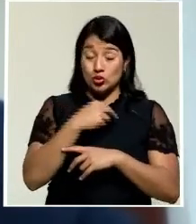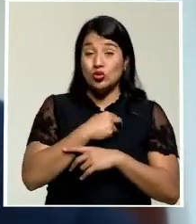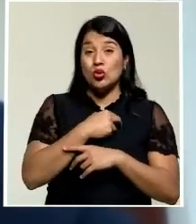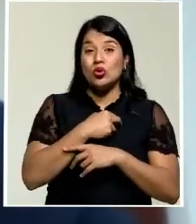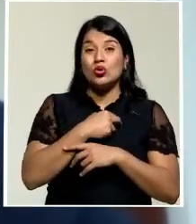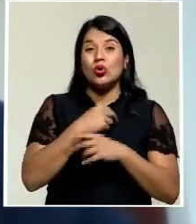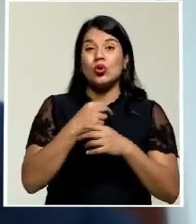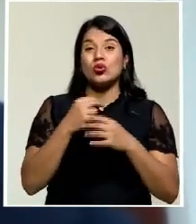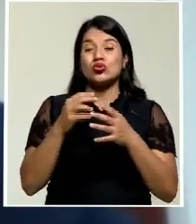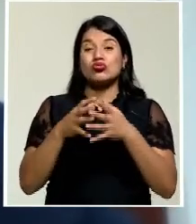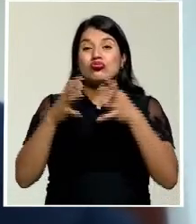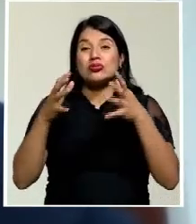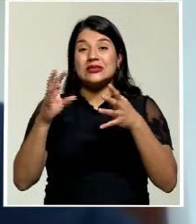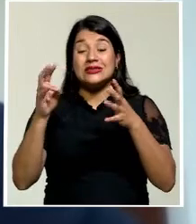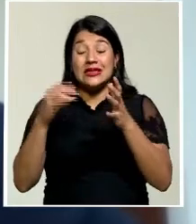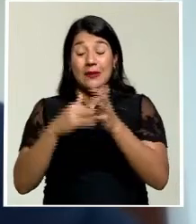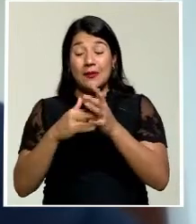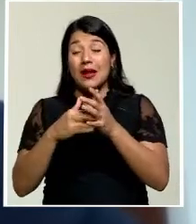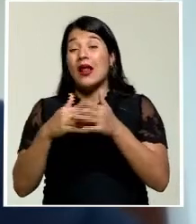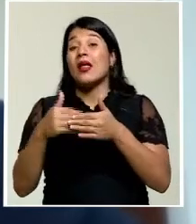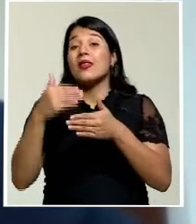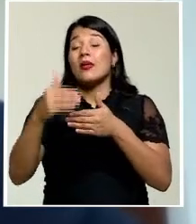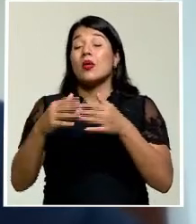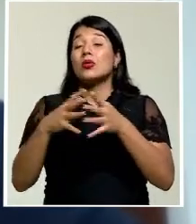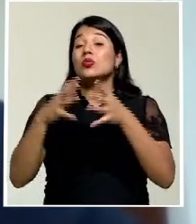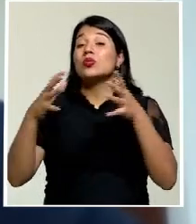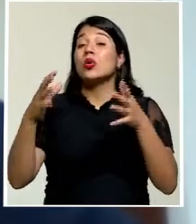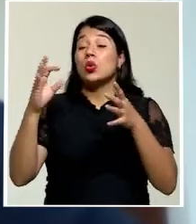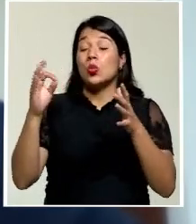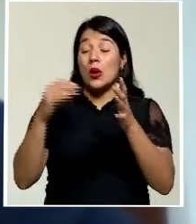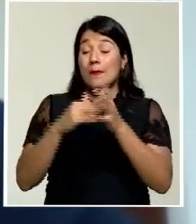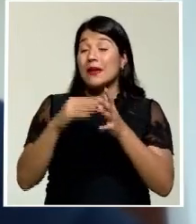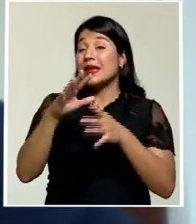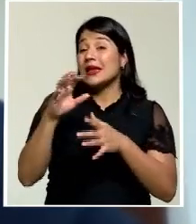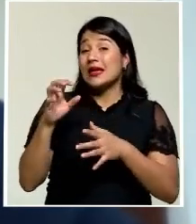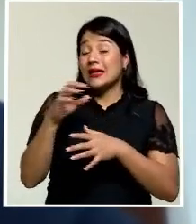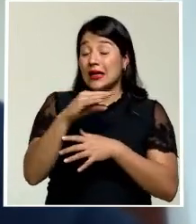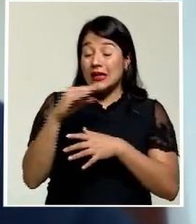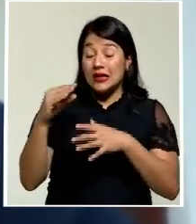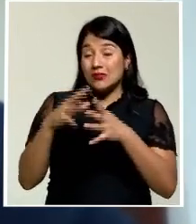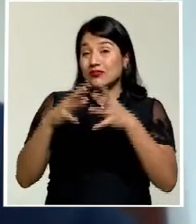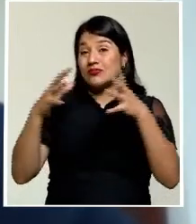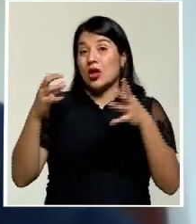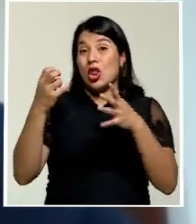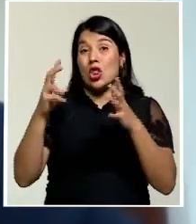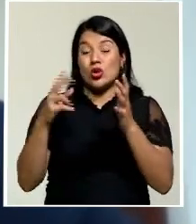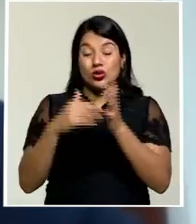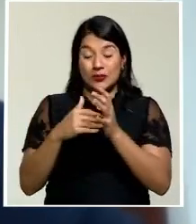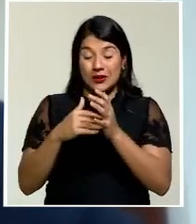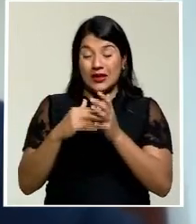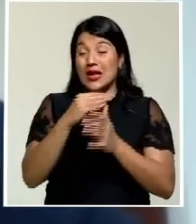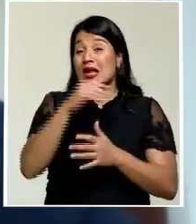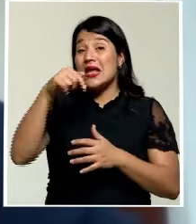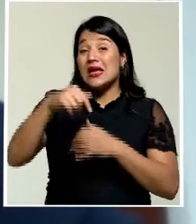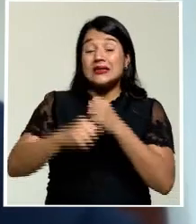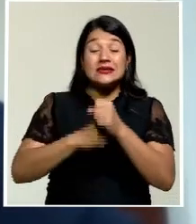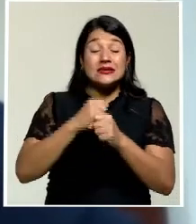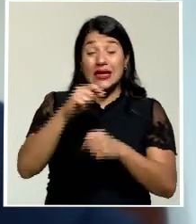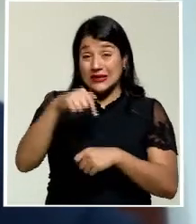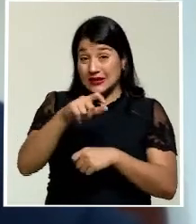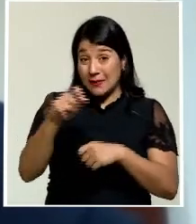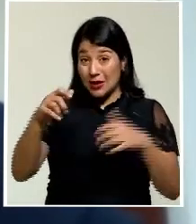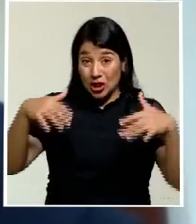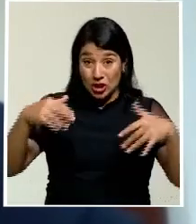7.000, después a 9.500 y 12.000. Y este mes no hemos cerrado, pero ya